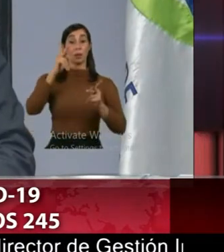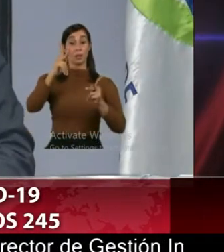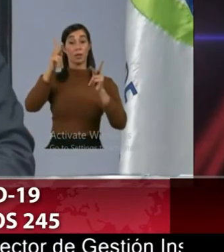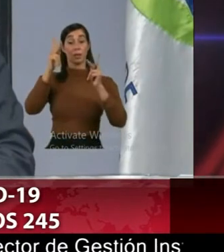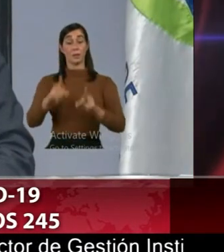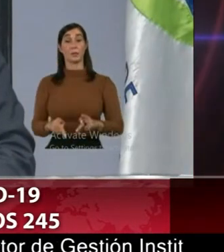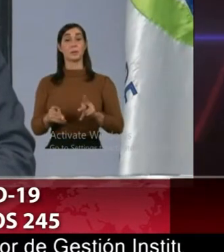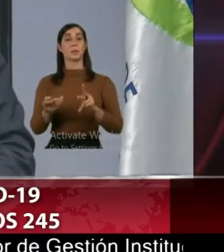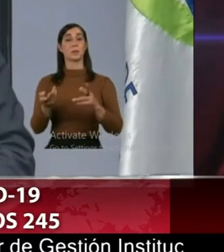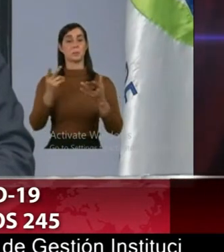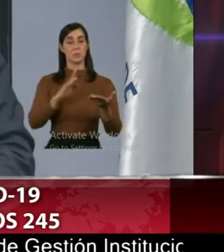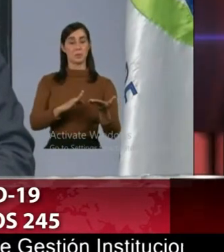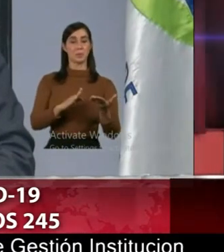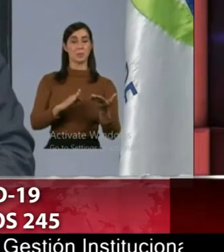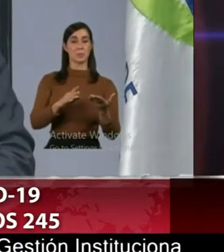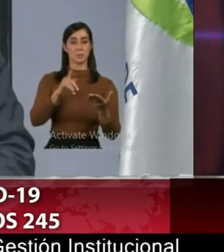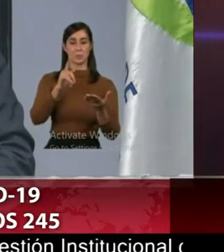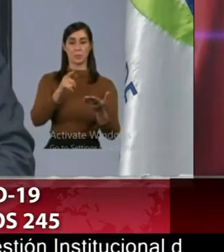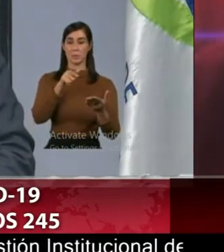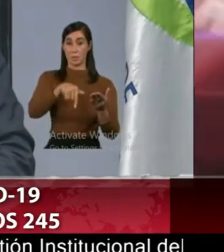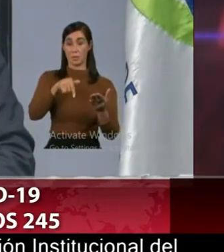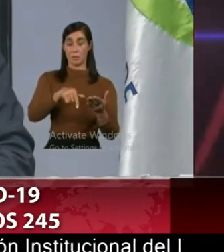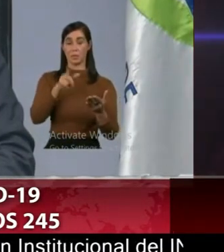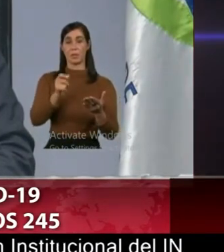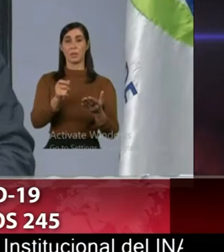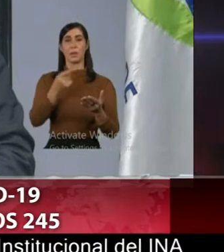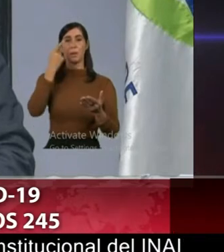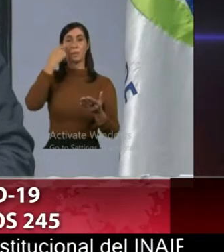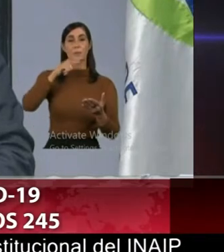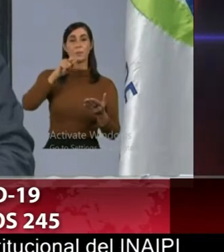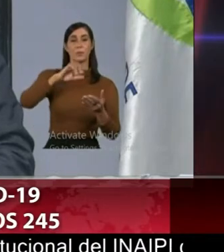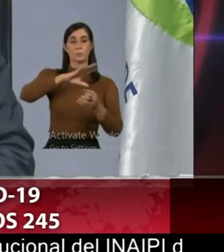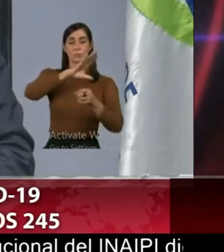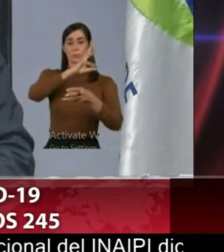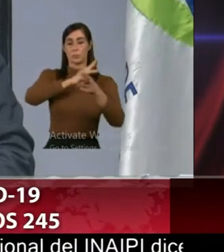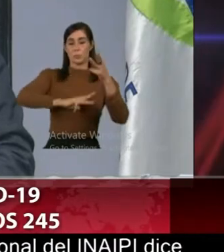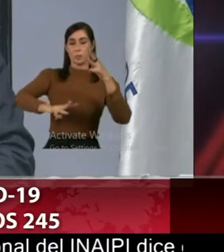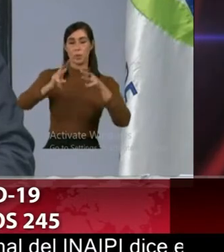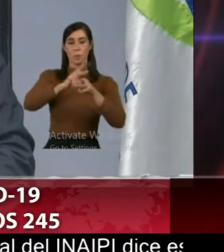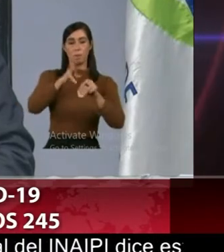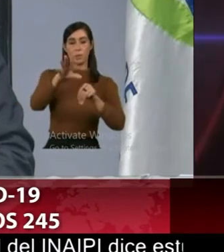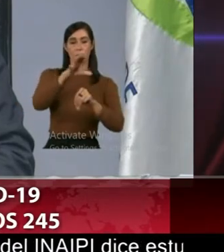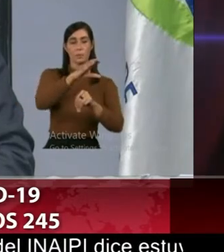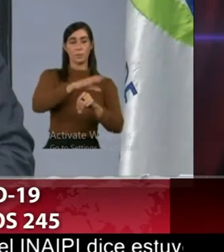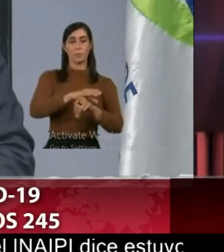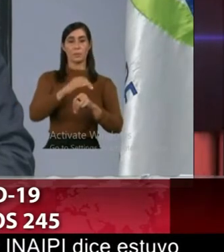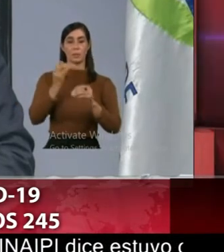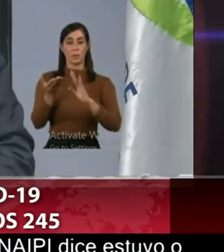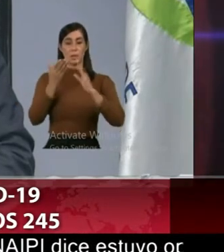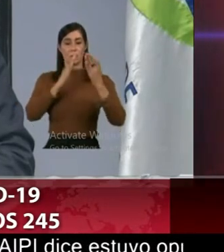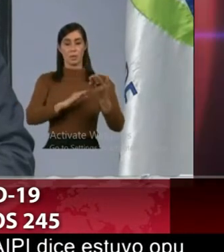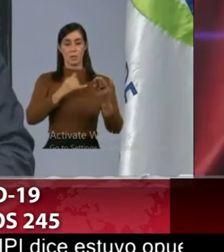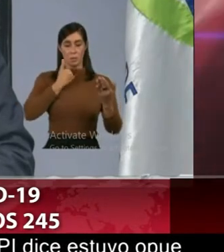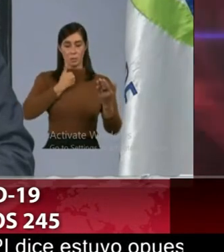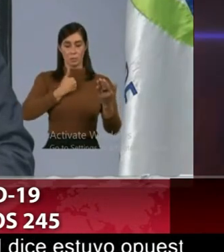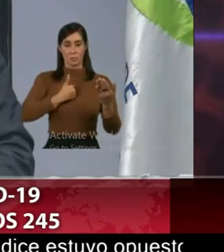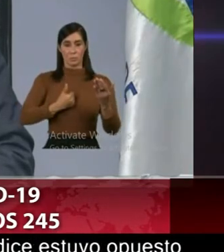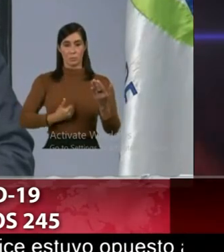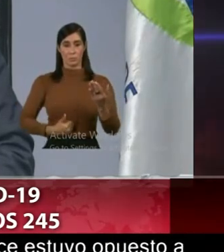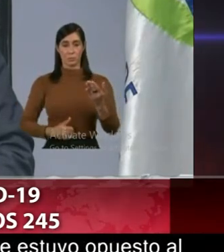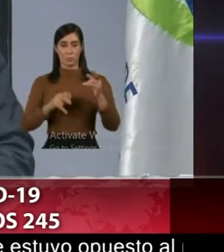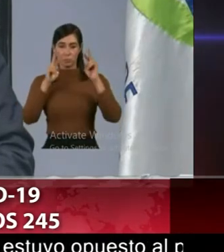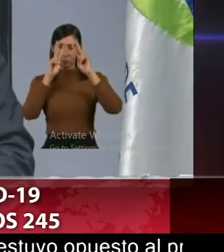en todo el mundo se están haciendo autopsias con la finalidad de ver en cuerpos